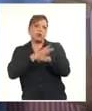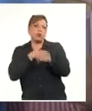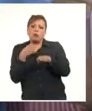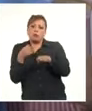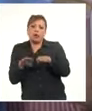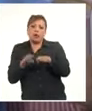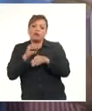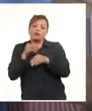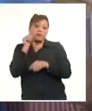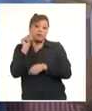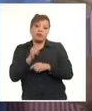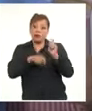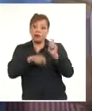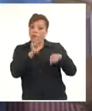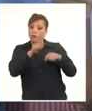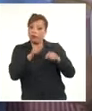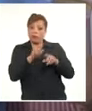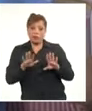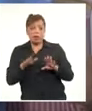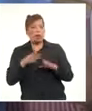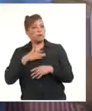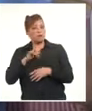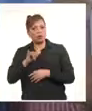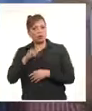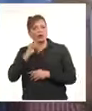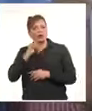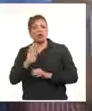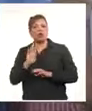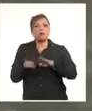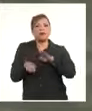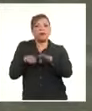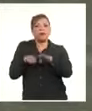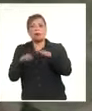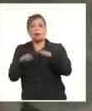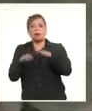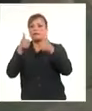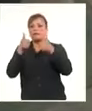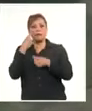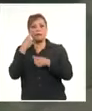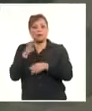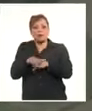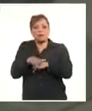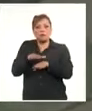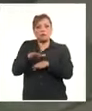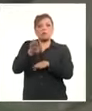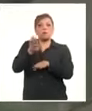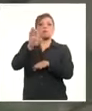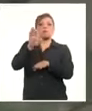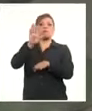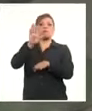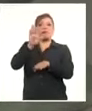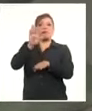una persona que está acabada de operar como yo, porque estoy caminando ya bastante bien. Mire, levanto bien la pierna a mí.